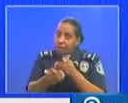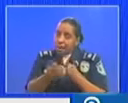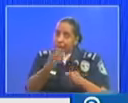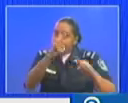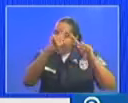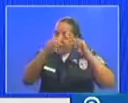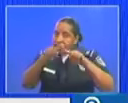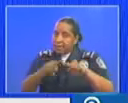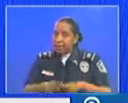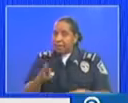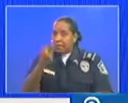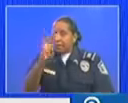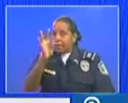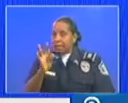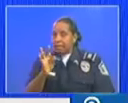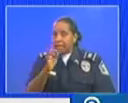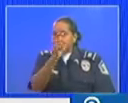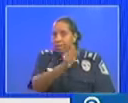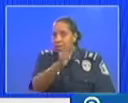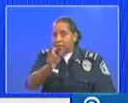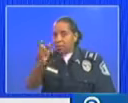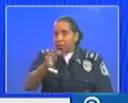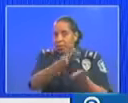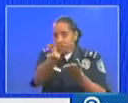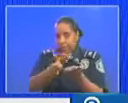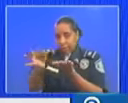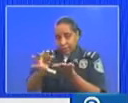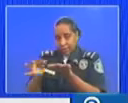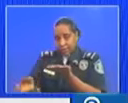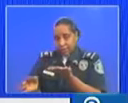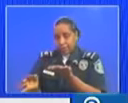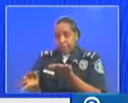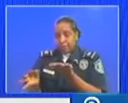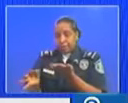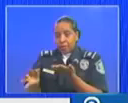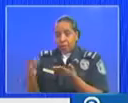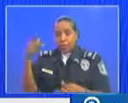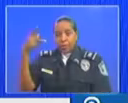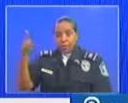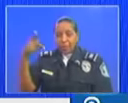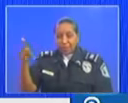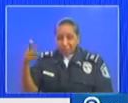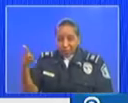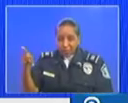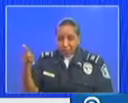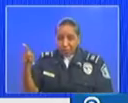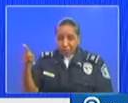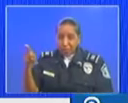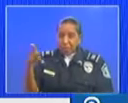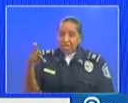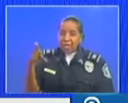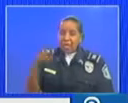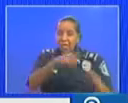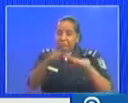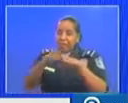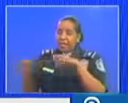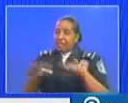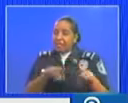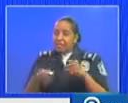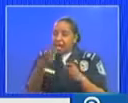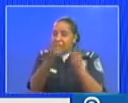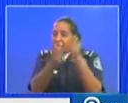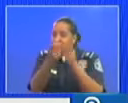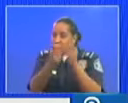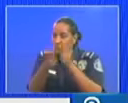RT en cada una de las provincias el riesgo que tiene la actividad económica